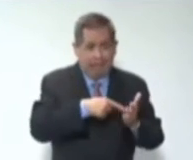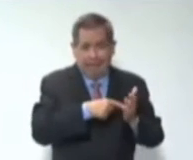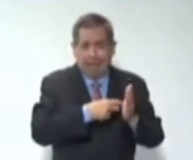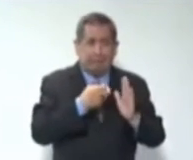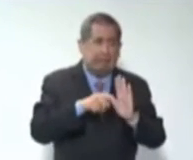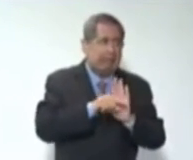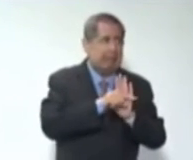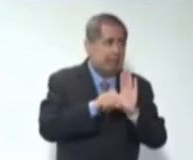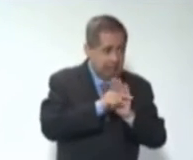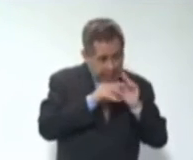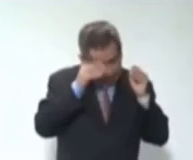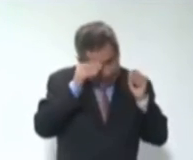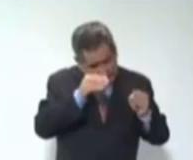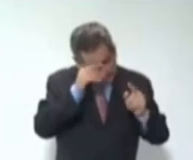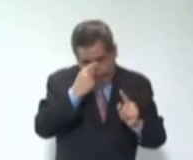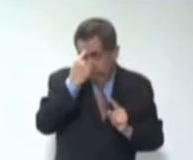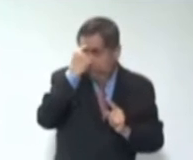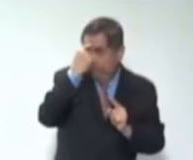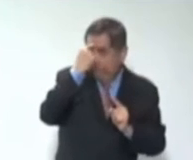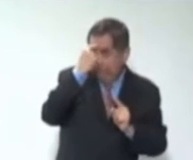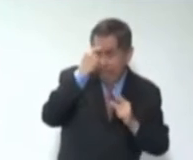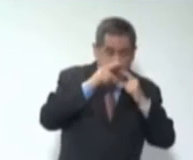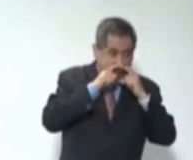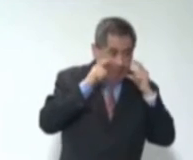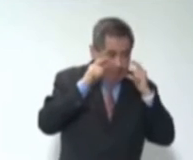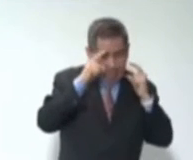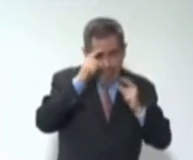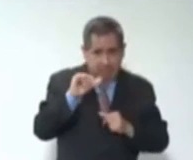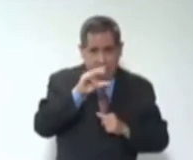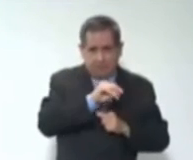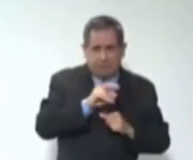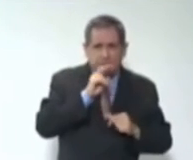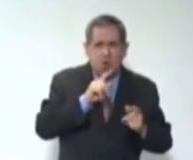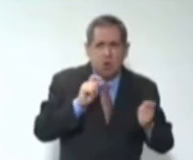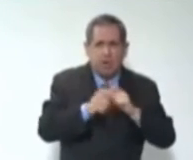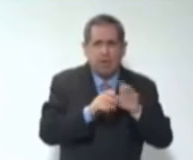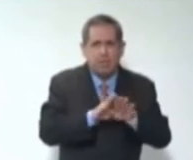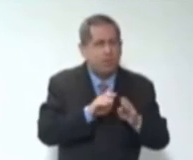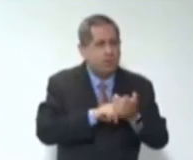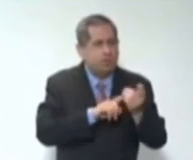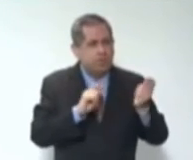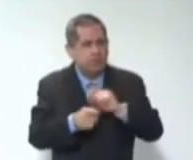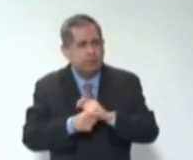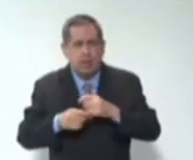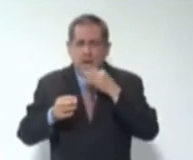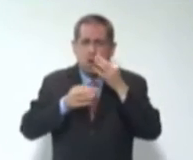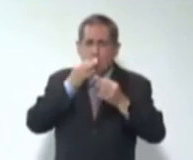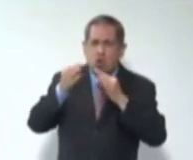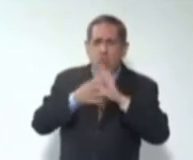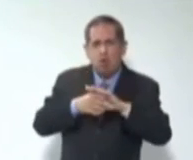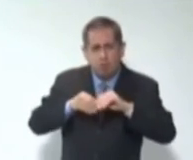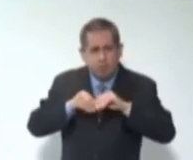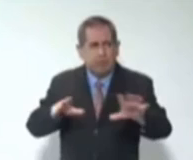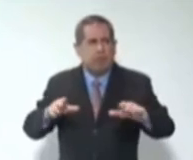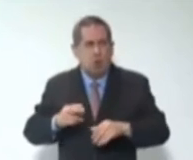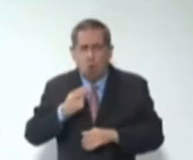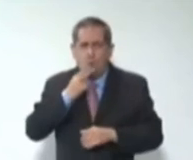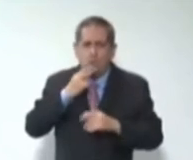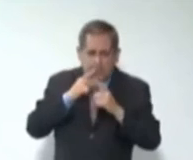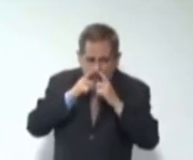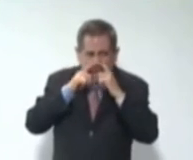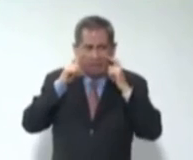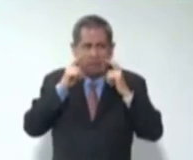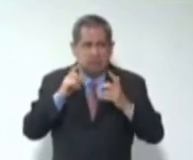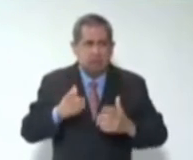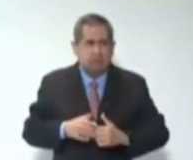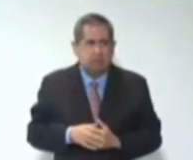estar centrado en la conversación, en eso, la centraran a promover el uso del cubrebocas.